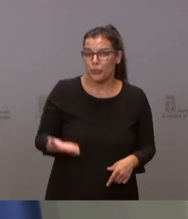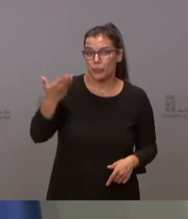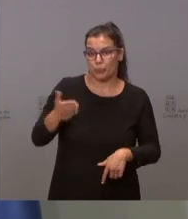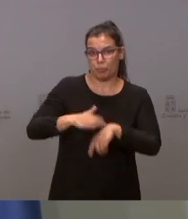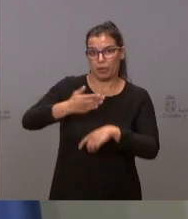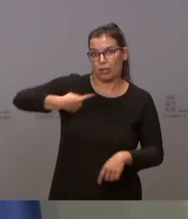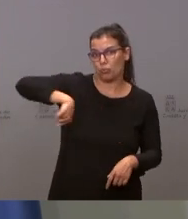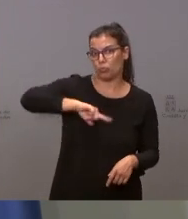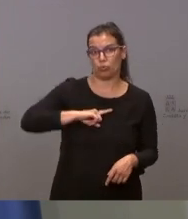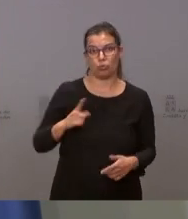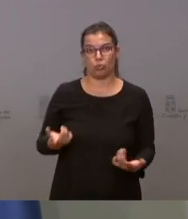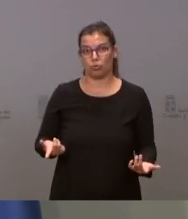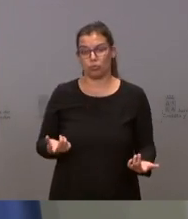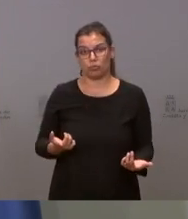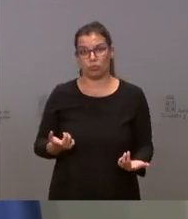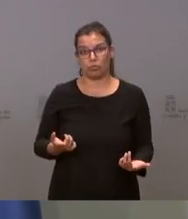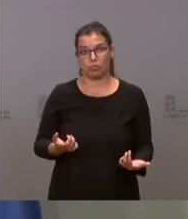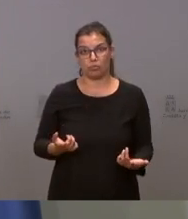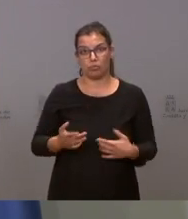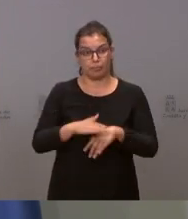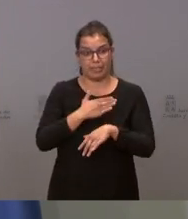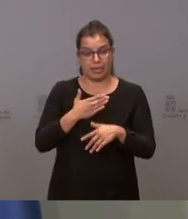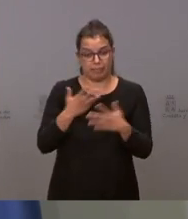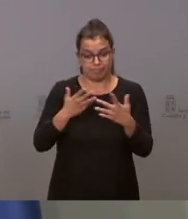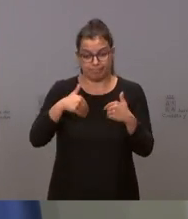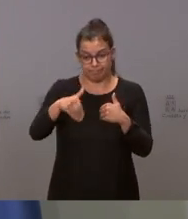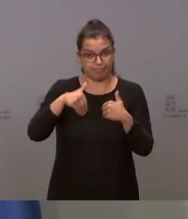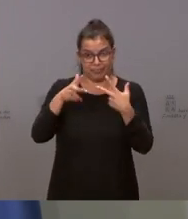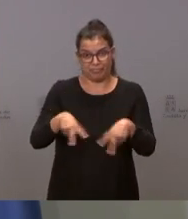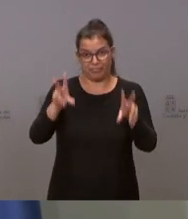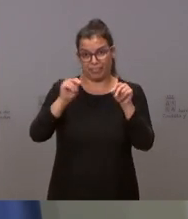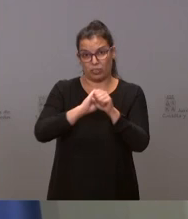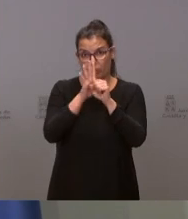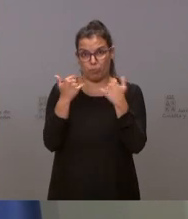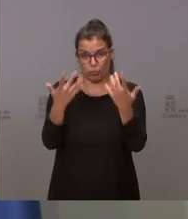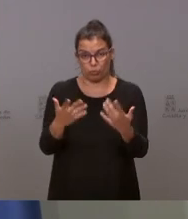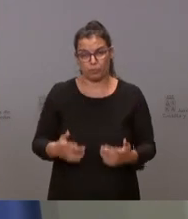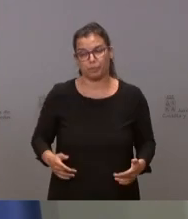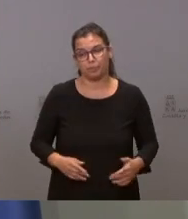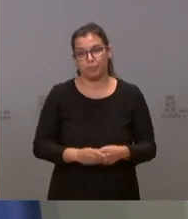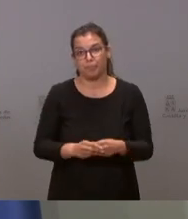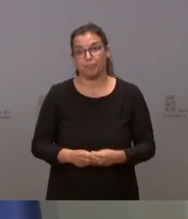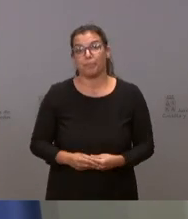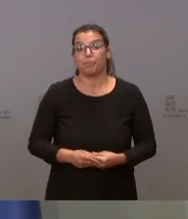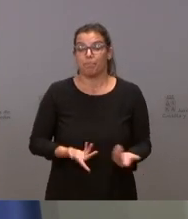para acabar con la situación de la pandemia. Por eso,